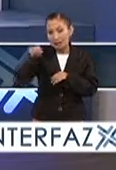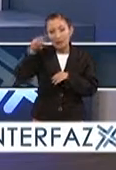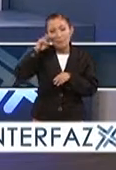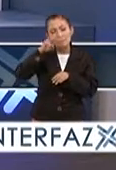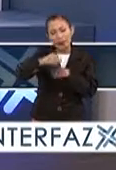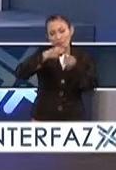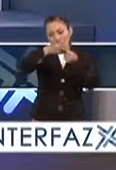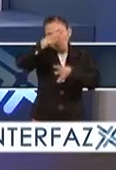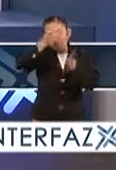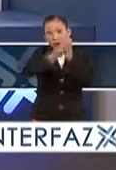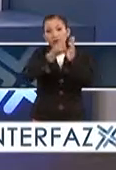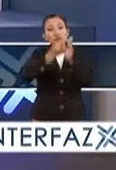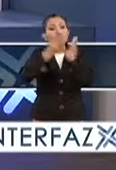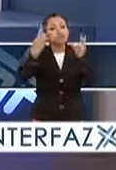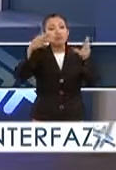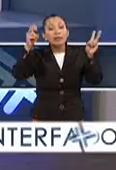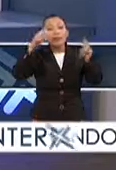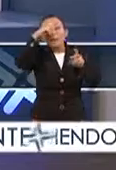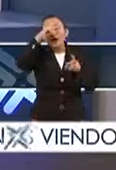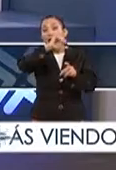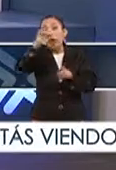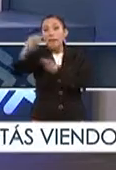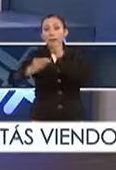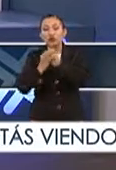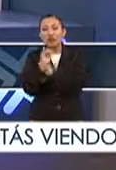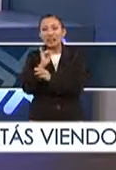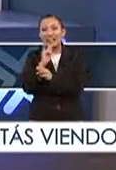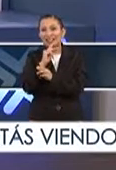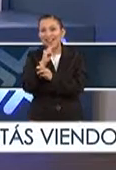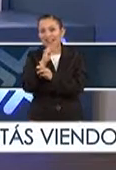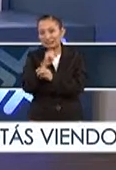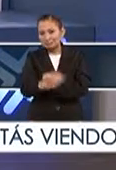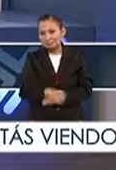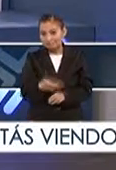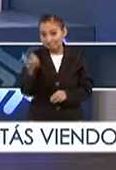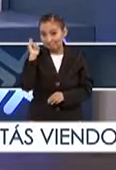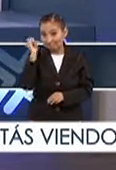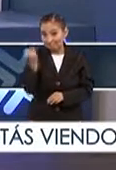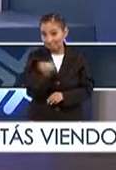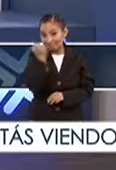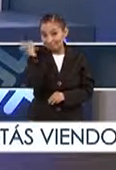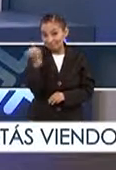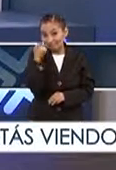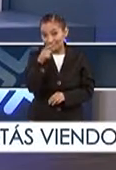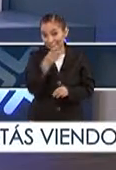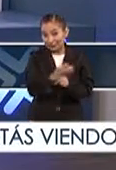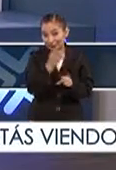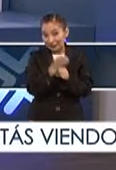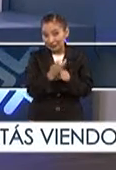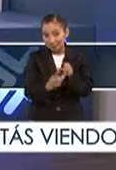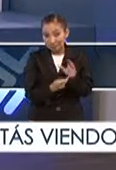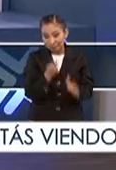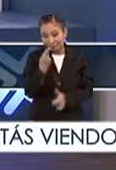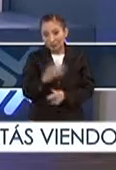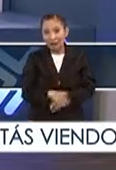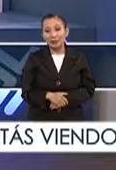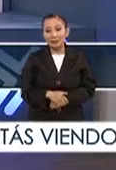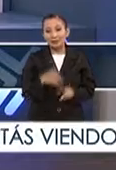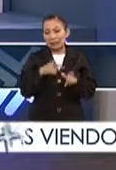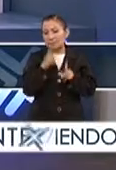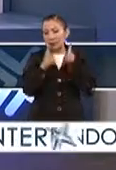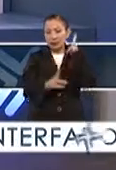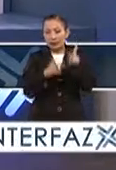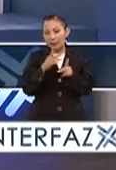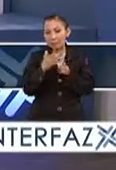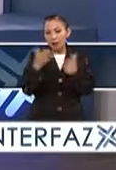ahí buscan el curso, ¿cómo se llama? De México al Mundo, los ingredientes. Les deseamos muchísimo éxito en esta cuarta edición. Gracias por recibirnos de nuevo.